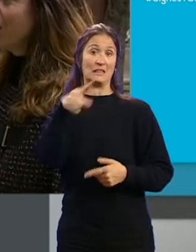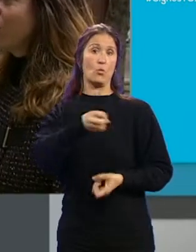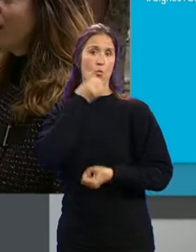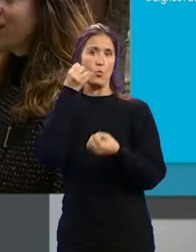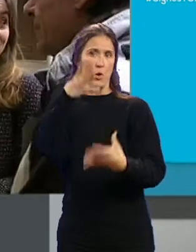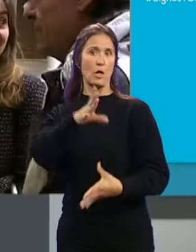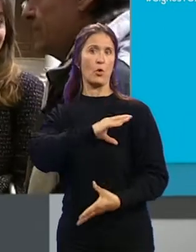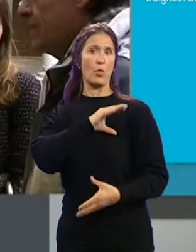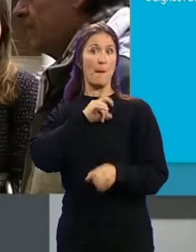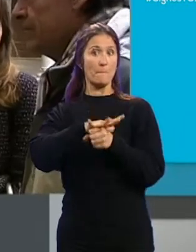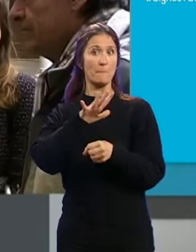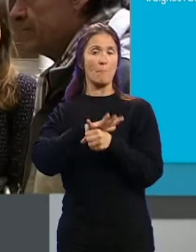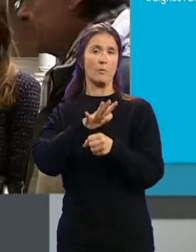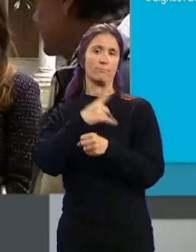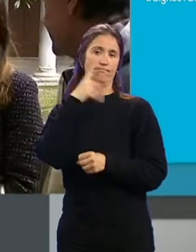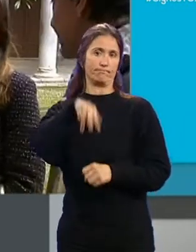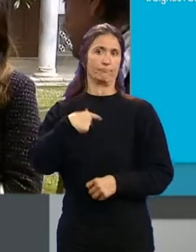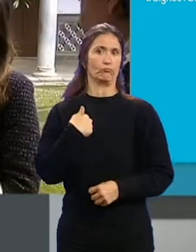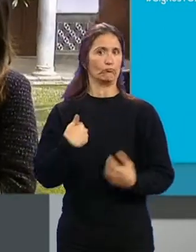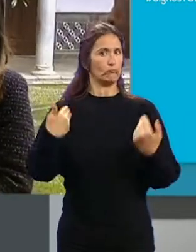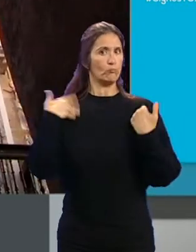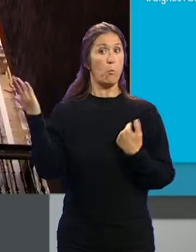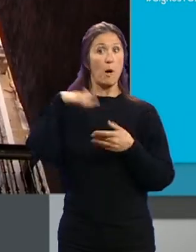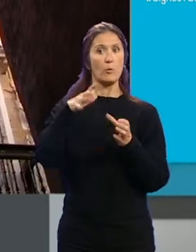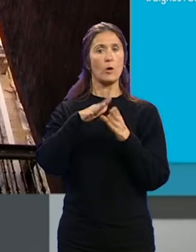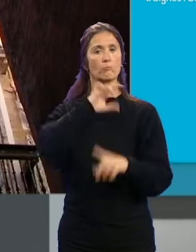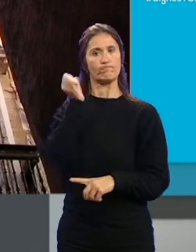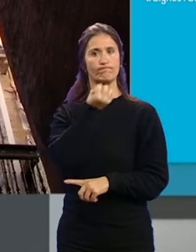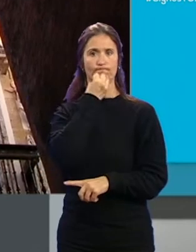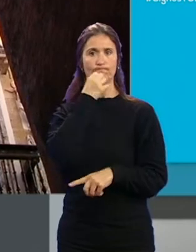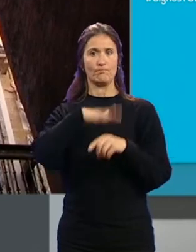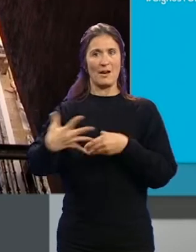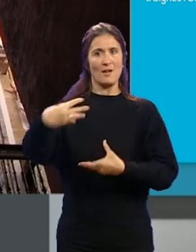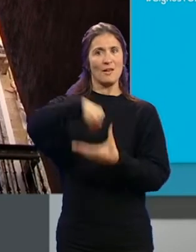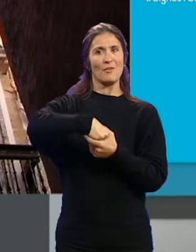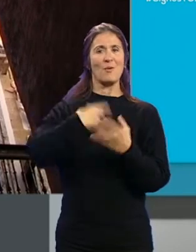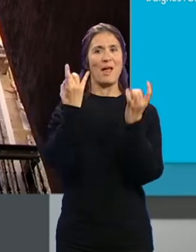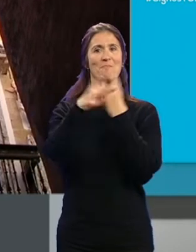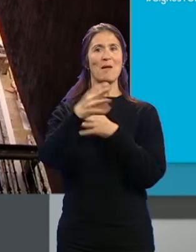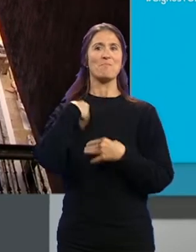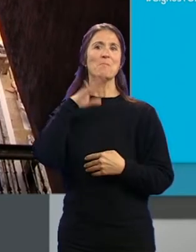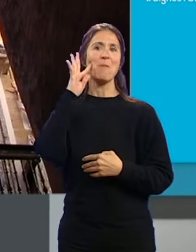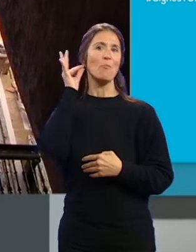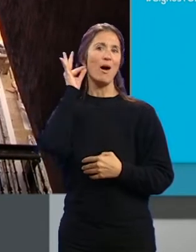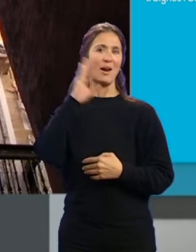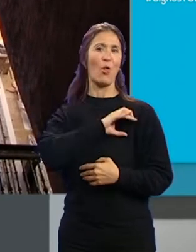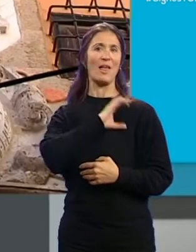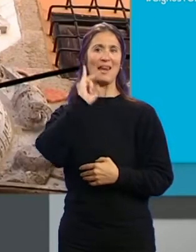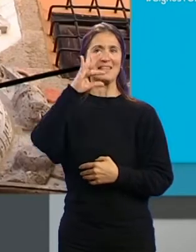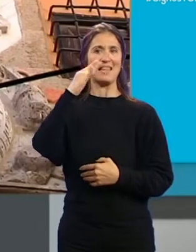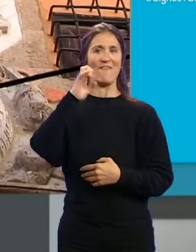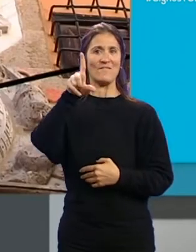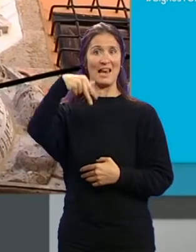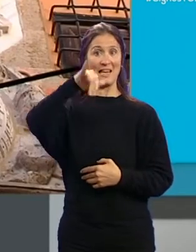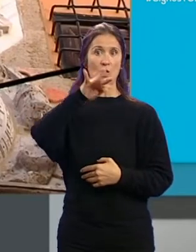Marta Gutiérrez, ha sido Vamos Granada quien ha recurrido... ...para incluir el email de Isabel Nieto, donde según Gutiérrez habían instrucciones